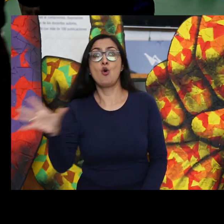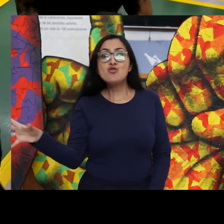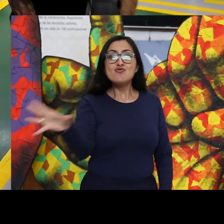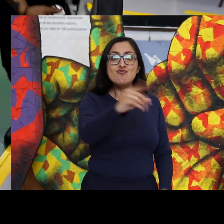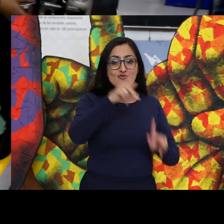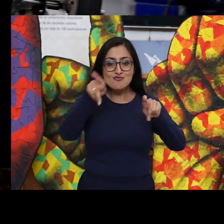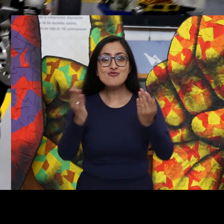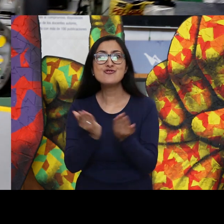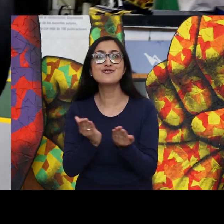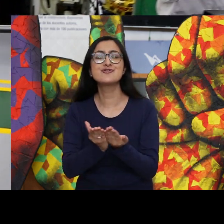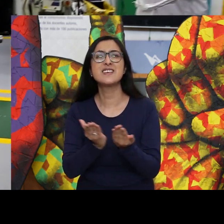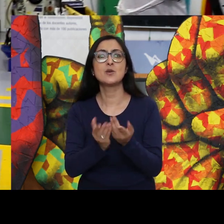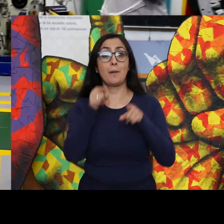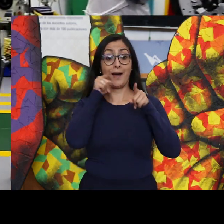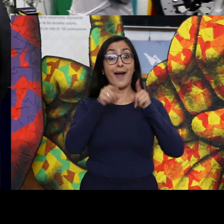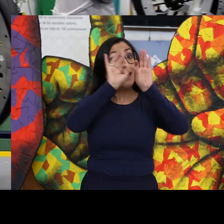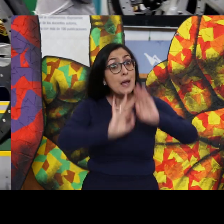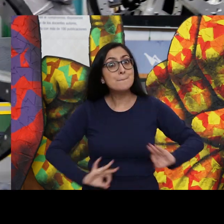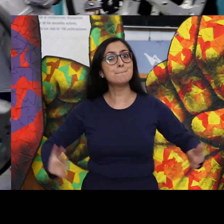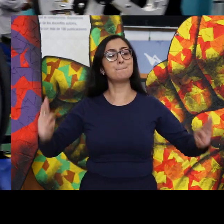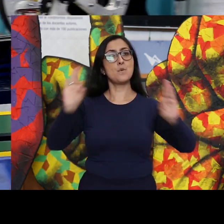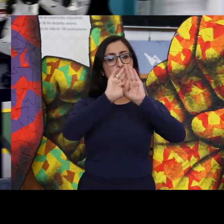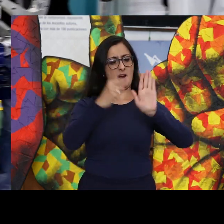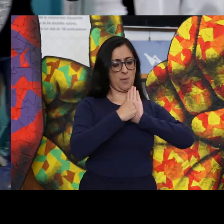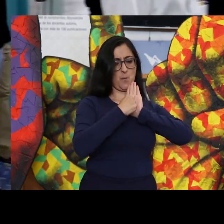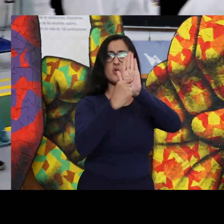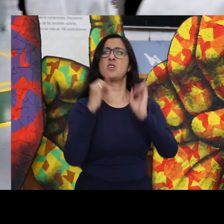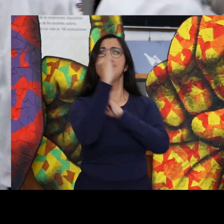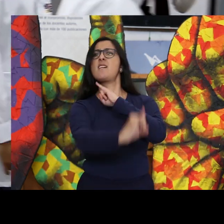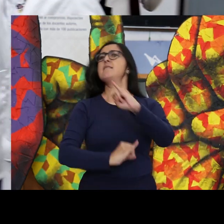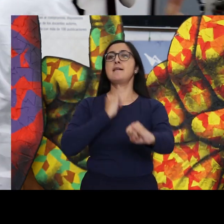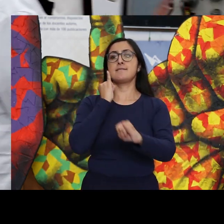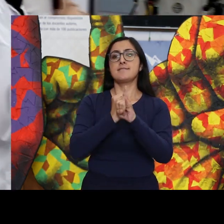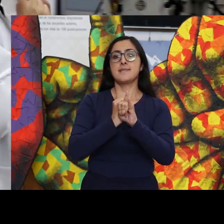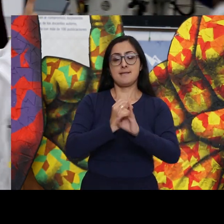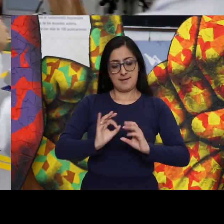a mí me parece que los chicos deben de mostrarse a nivel internacional.